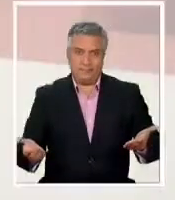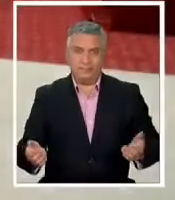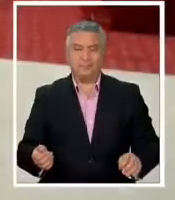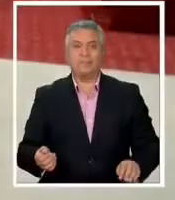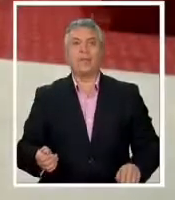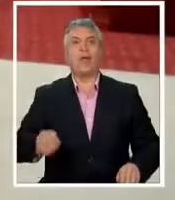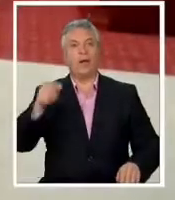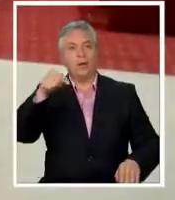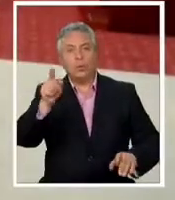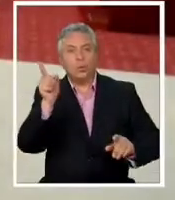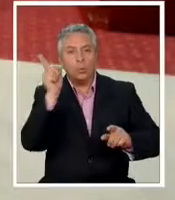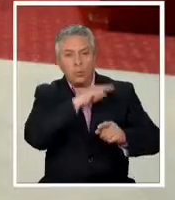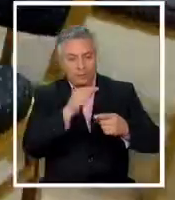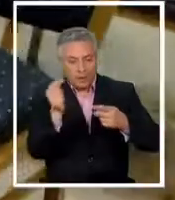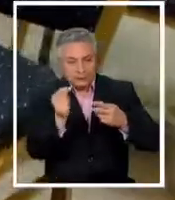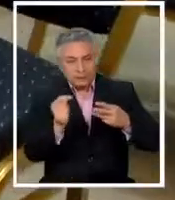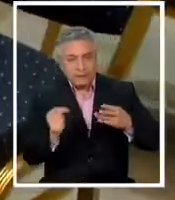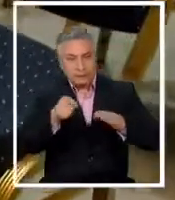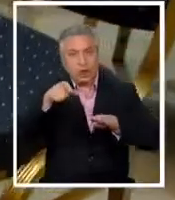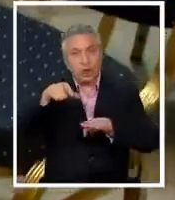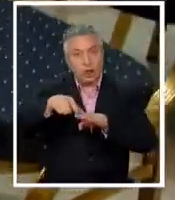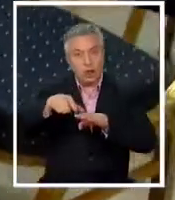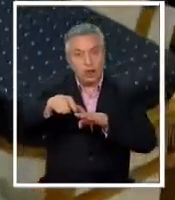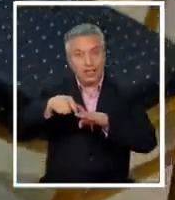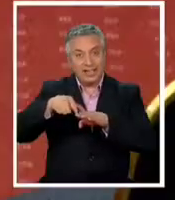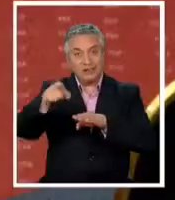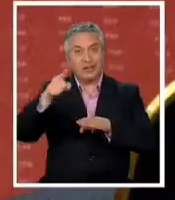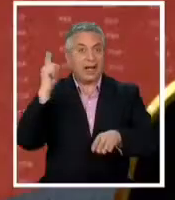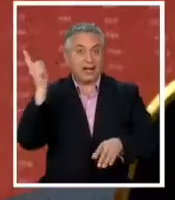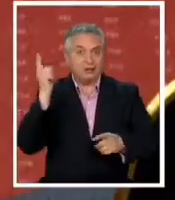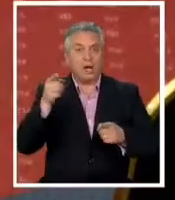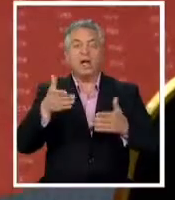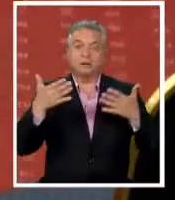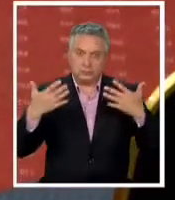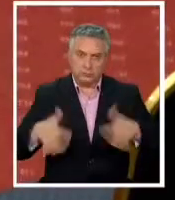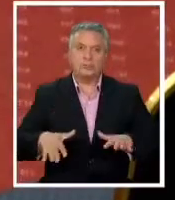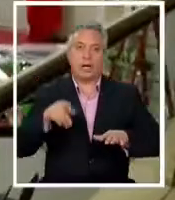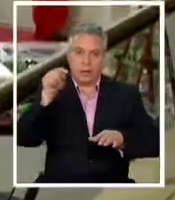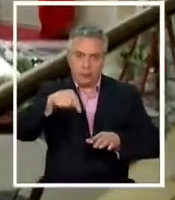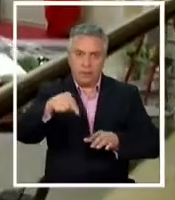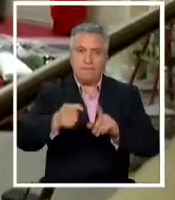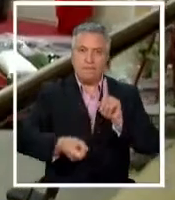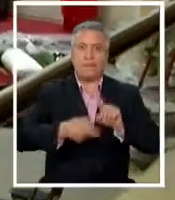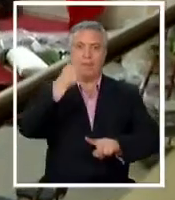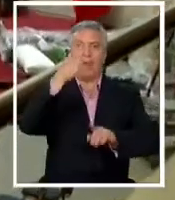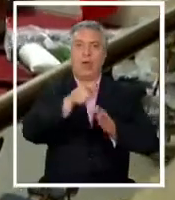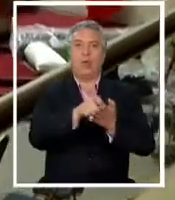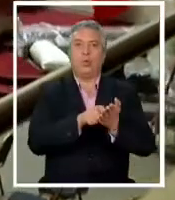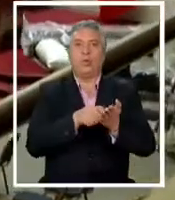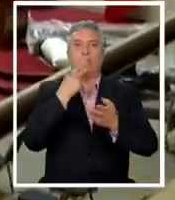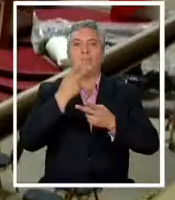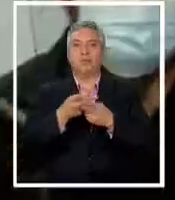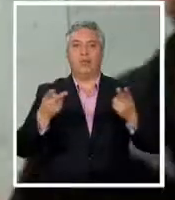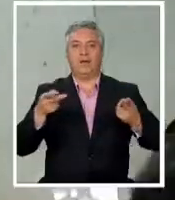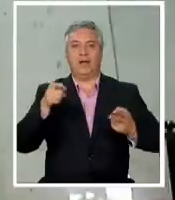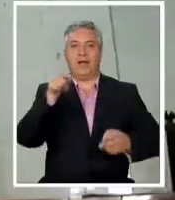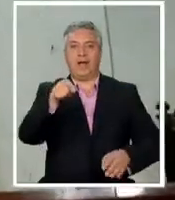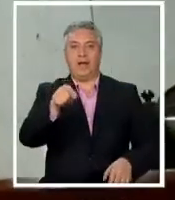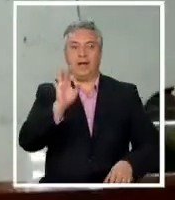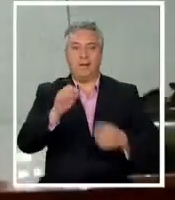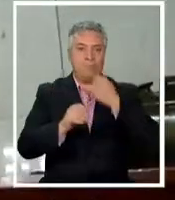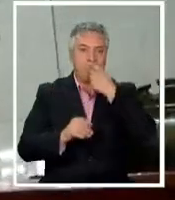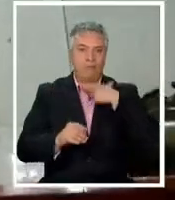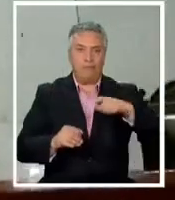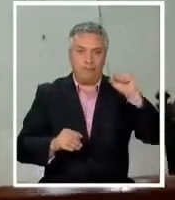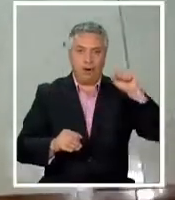Los últimos detalles en el Congreso Nacional ya fueron resueltos en la jornada privia de la primera cuenta pública del presidente Gabriel Boric, quien